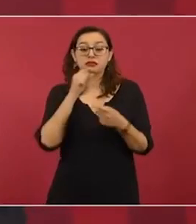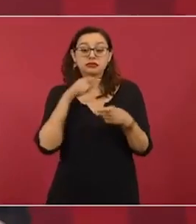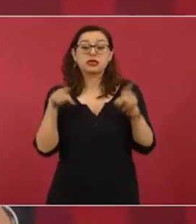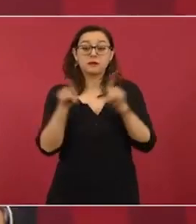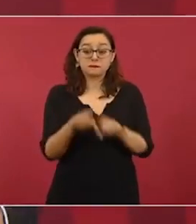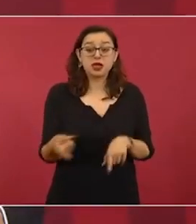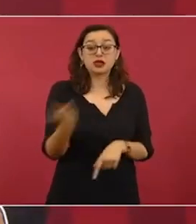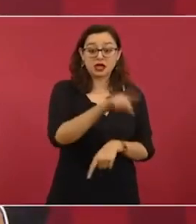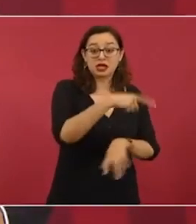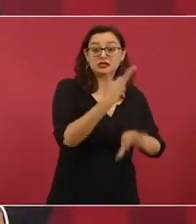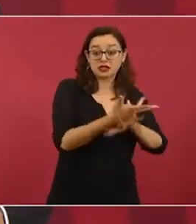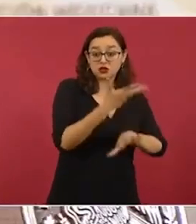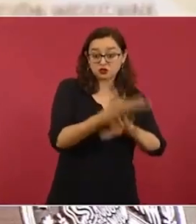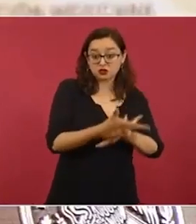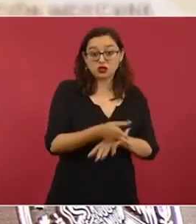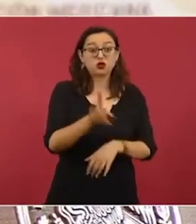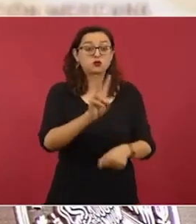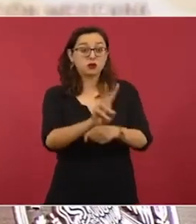y Venezuela.